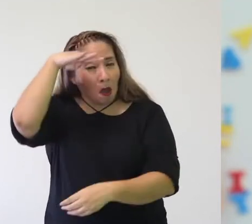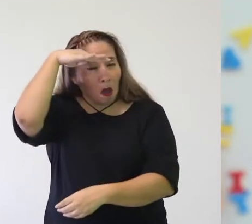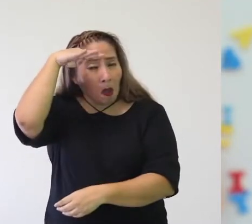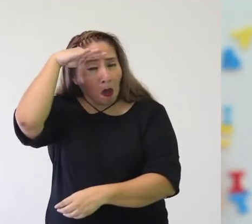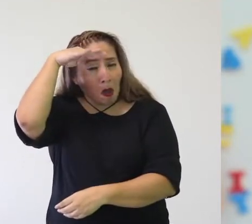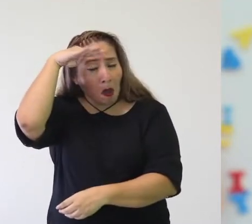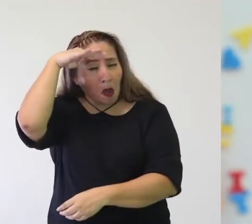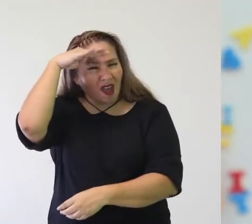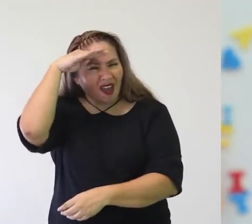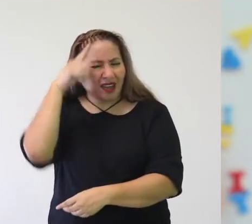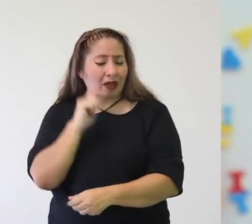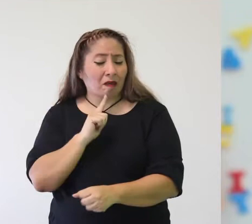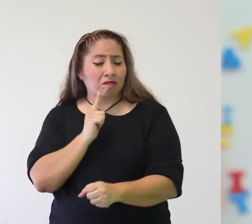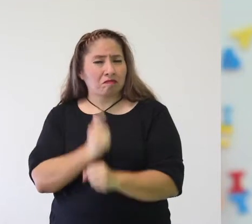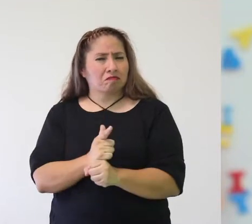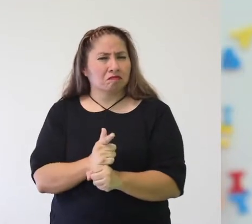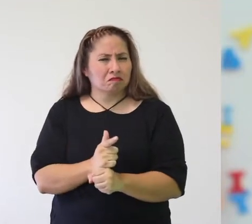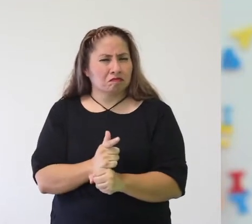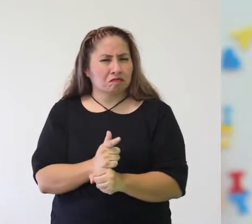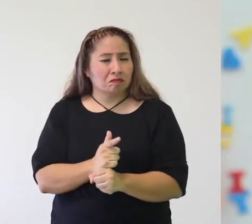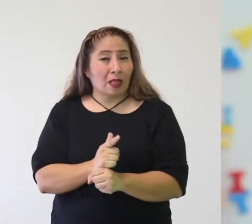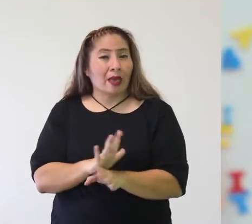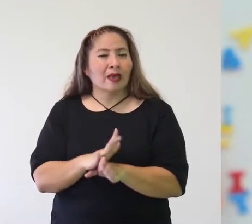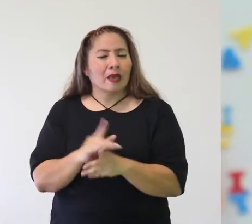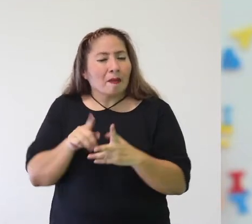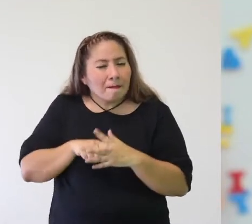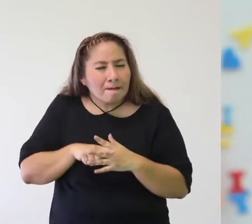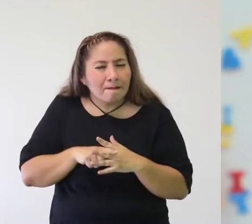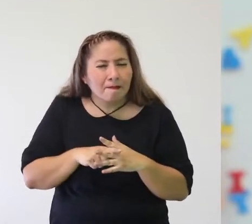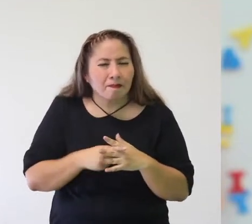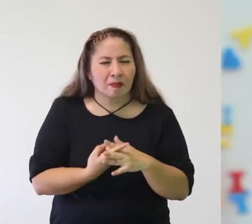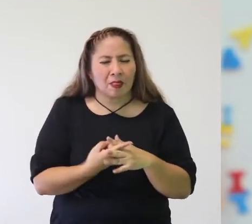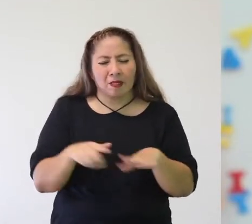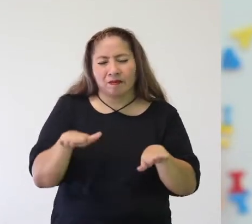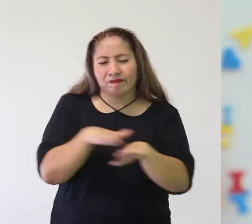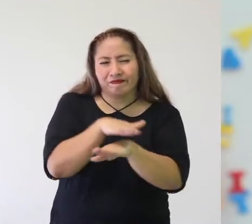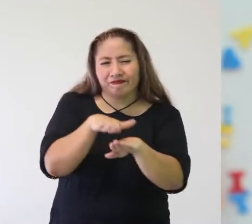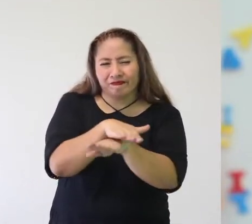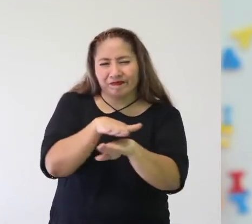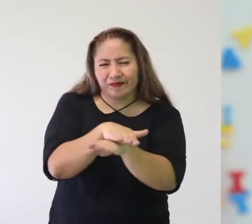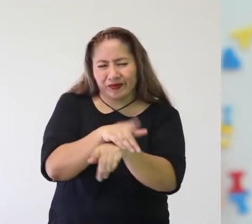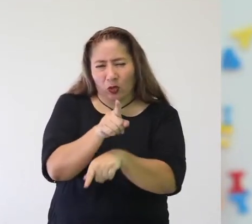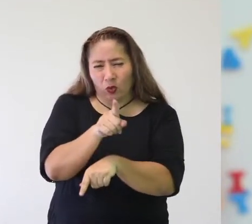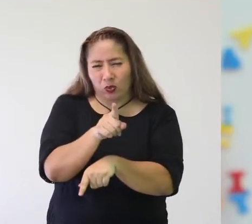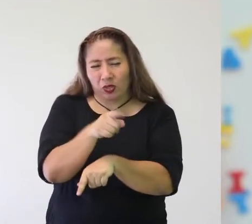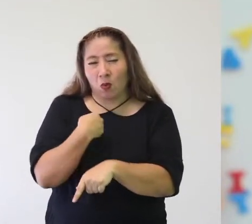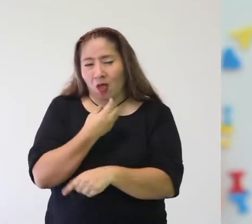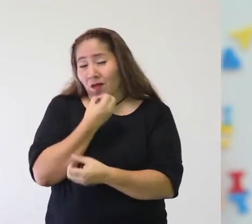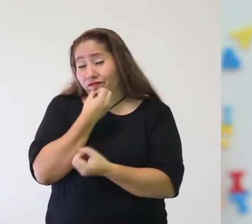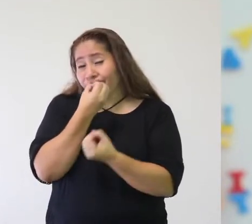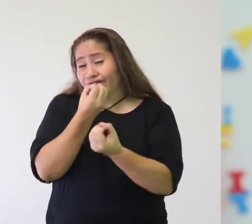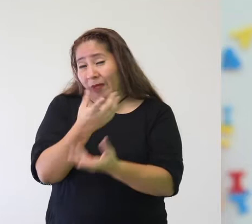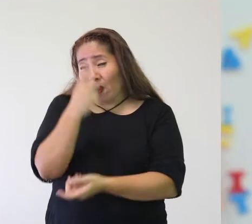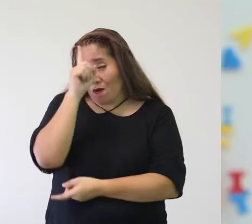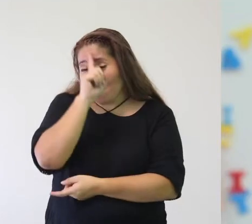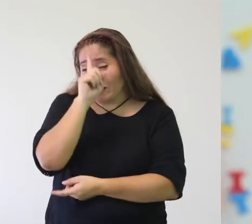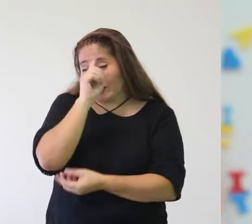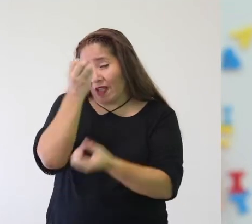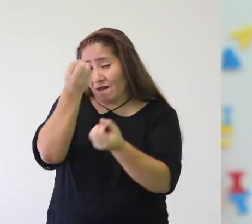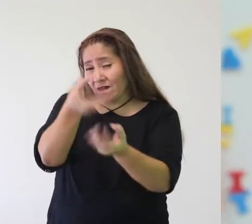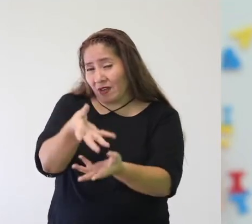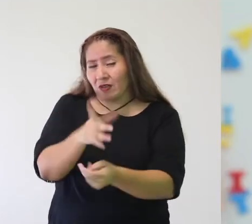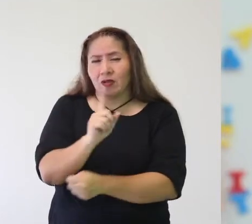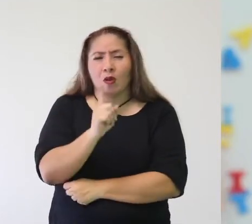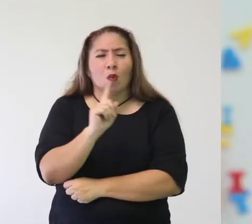Entonces hay que identificarlo, sí, y comenzar a modificarlo. Te voy a dar un tip muy sencillo.